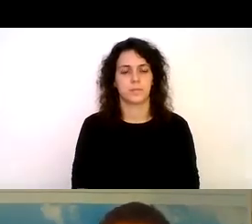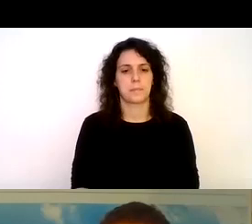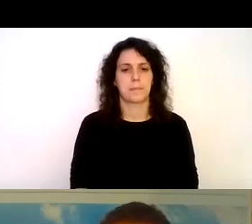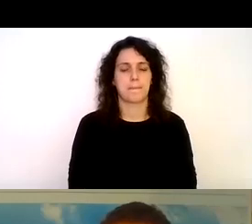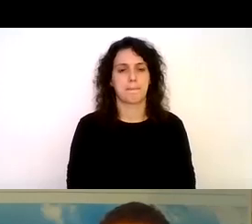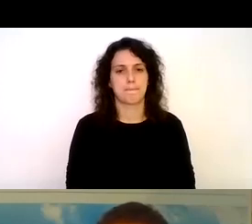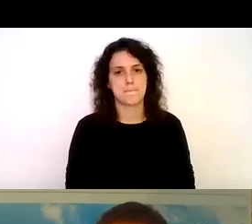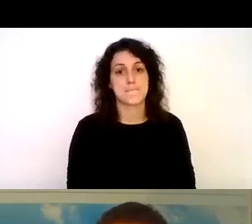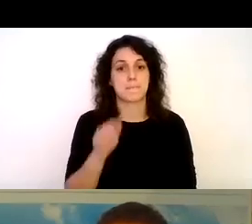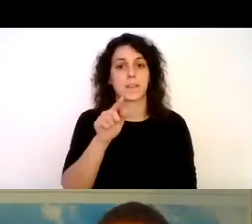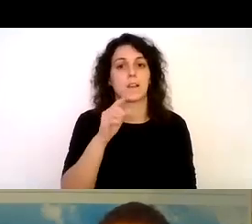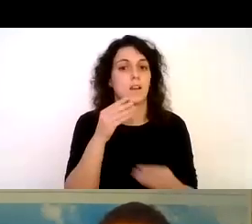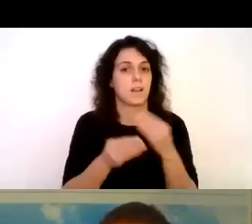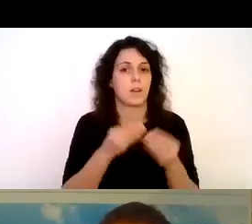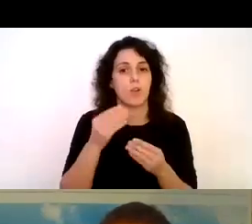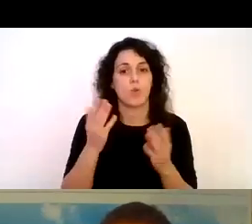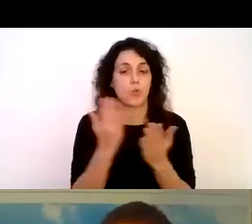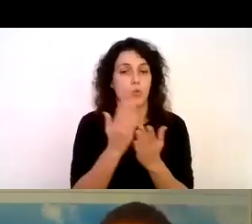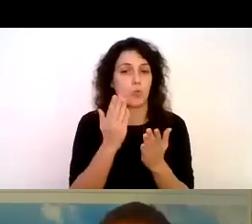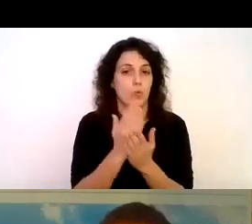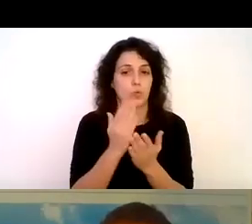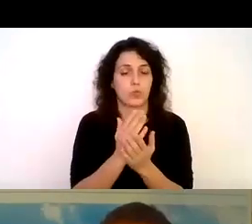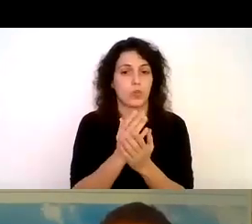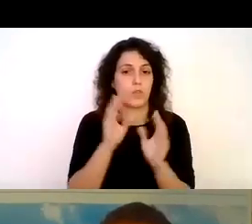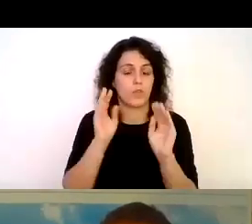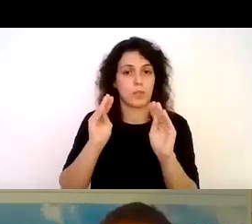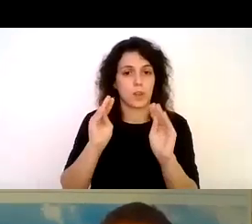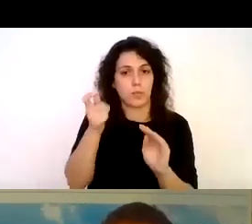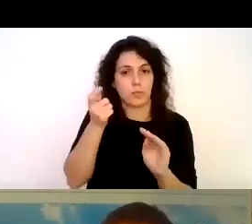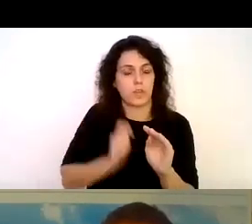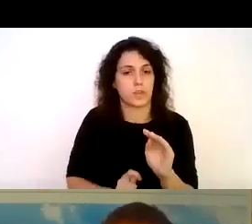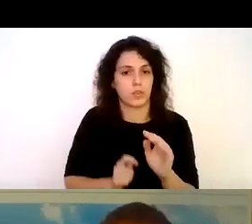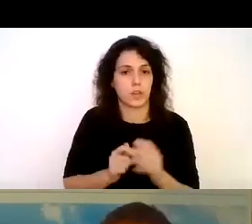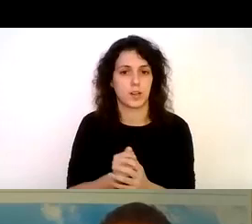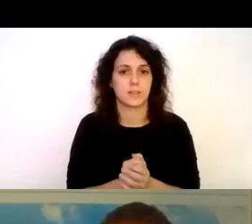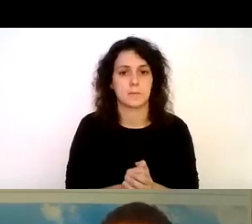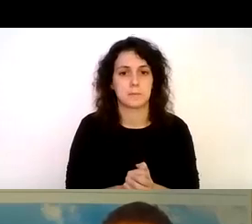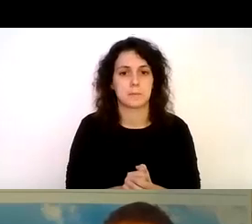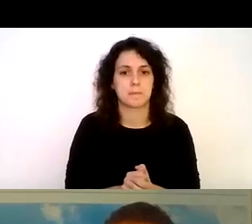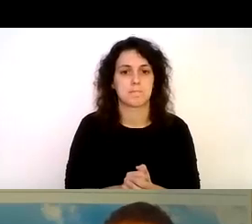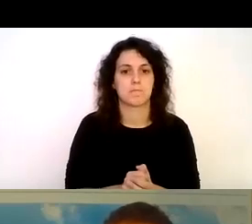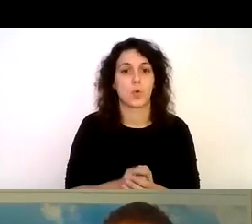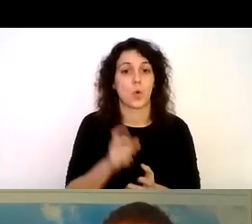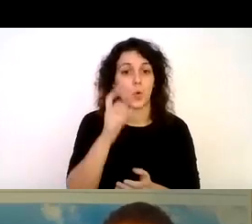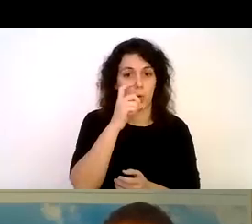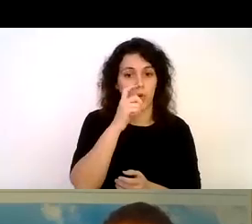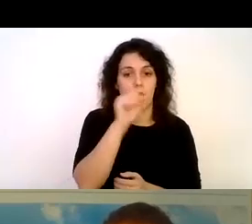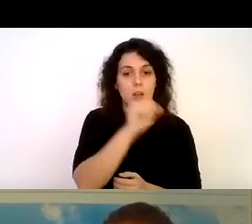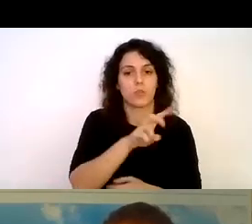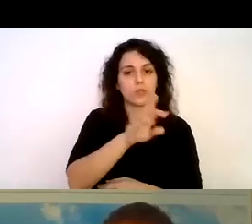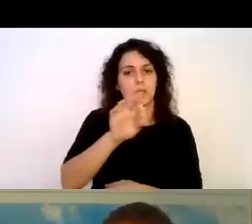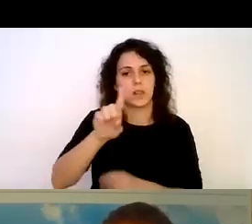esto fue realizado durante el curso de capacitación a profesionales y fue en junio del 2016